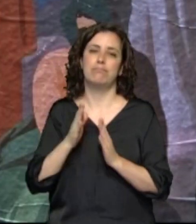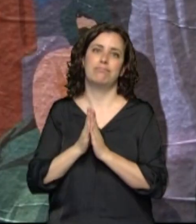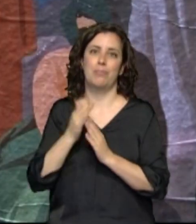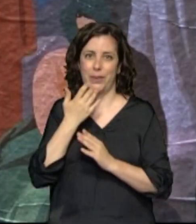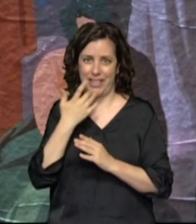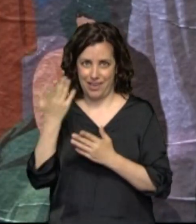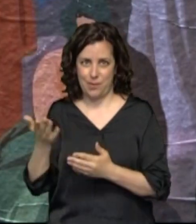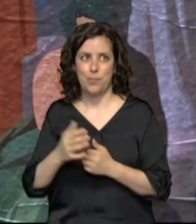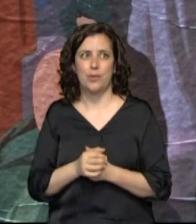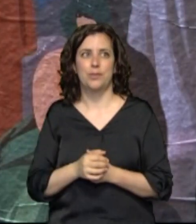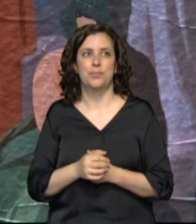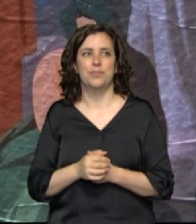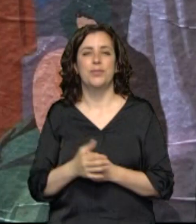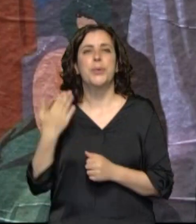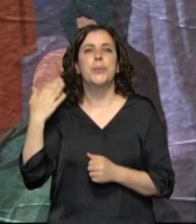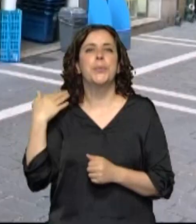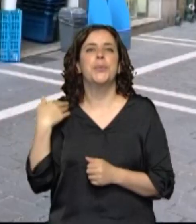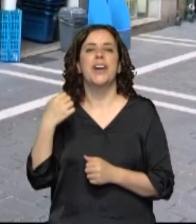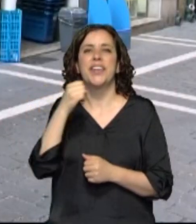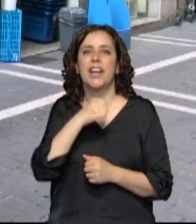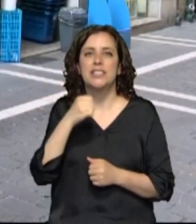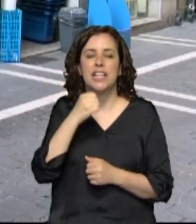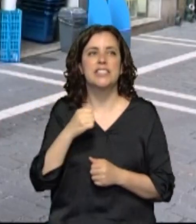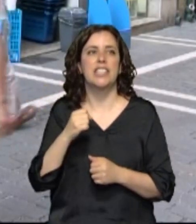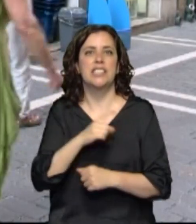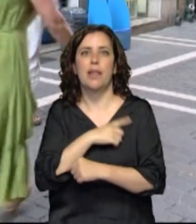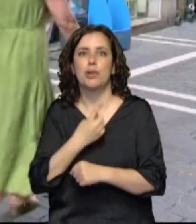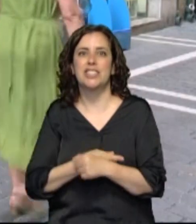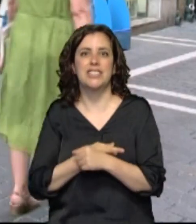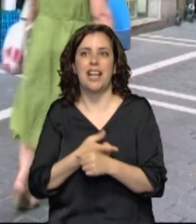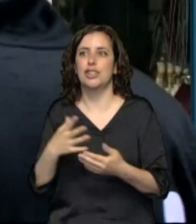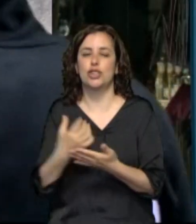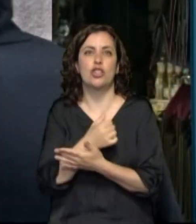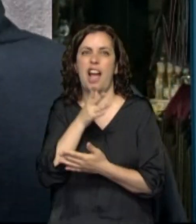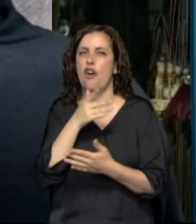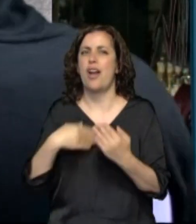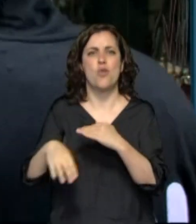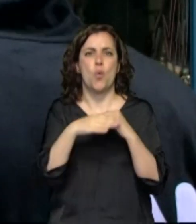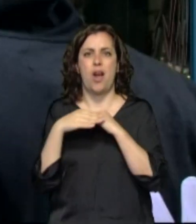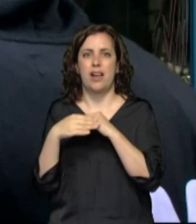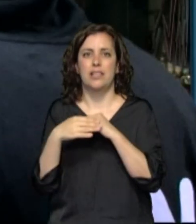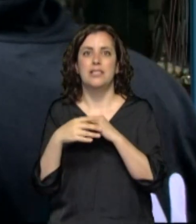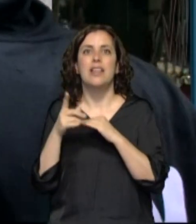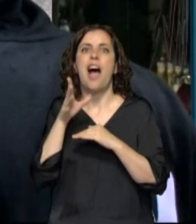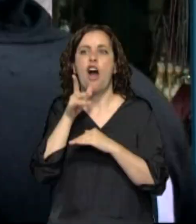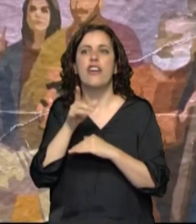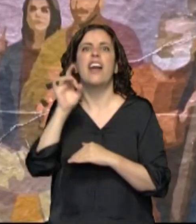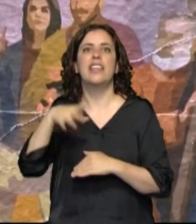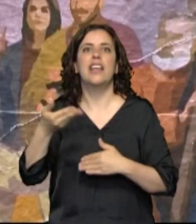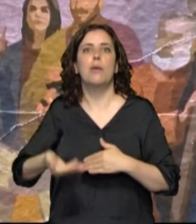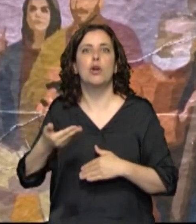Toda esta gente, cantantes, deportistas, tal, ahora todos están en casa, ahora todos somos iguales, ¿sabes? Y son los médicos los que están haciendo